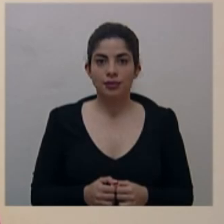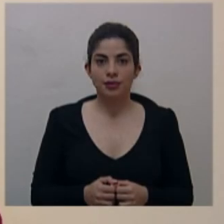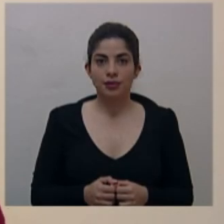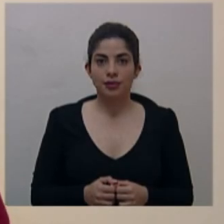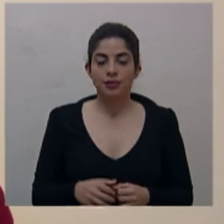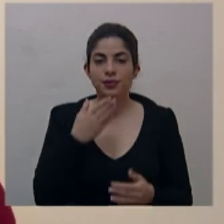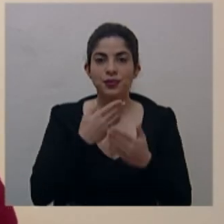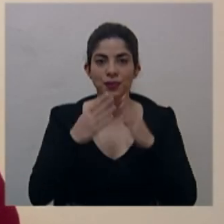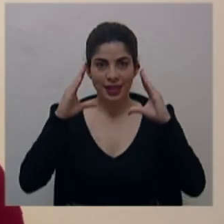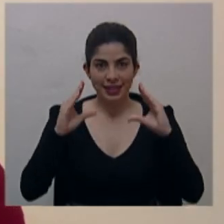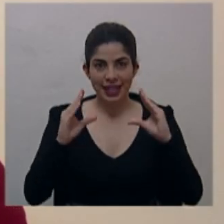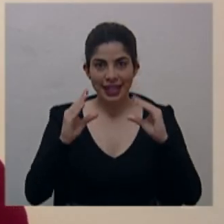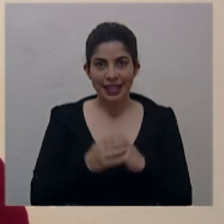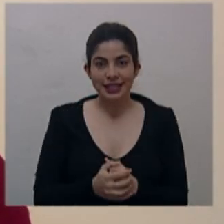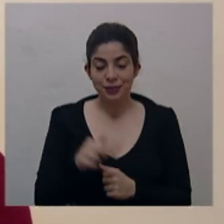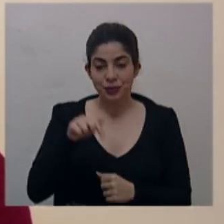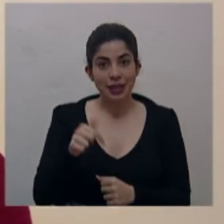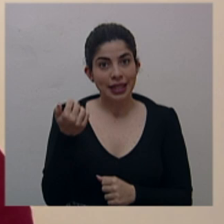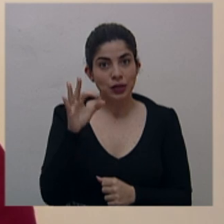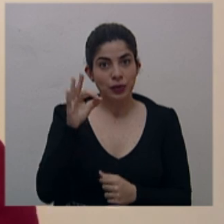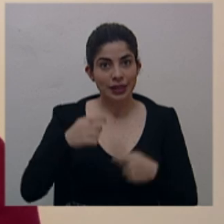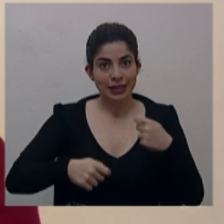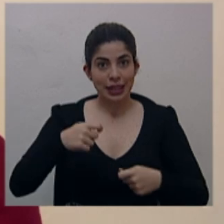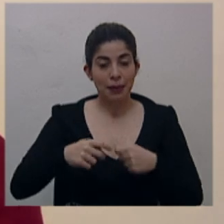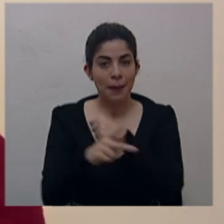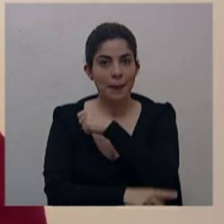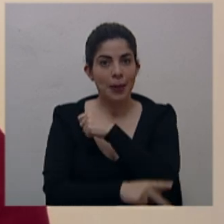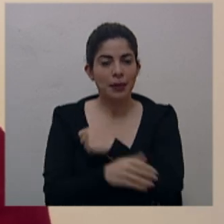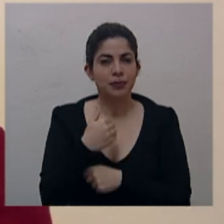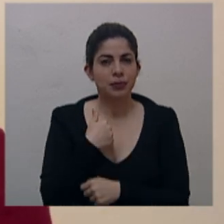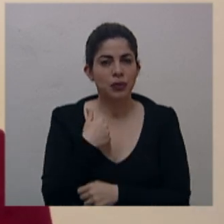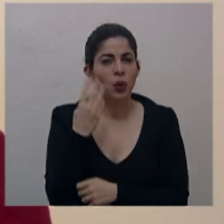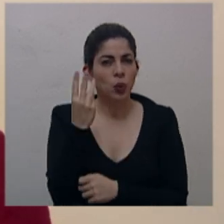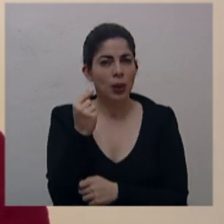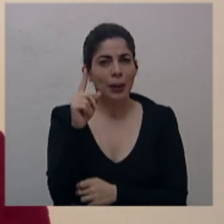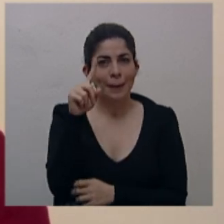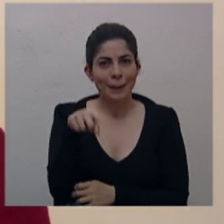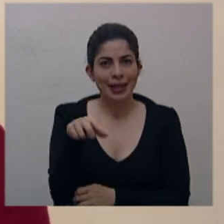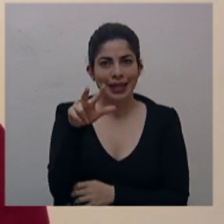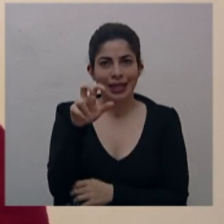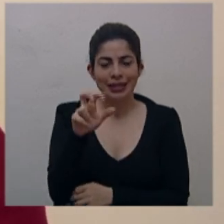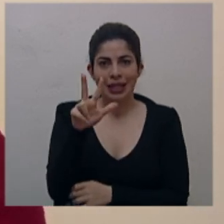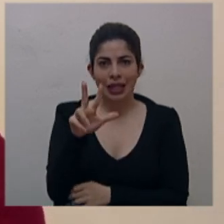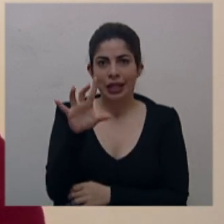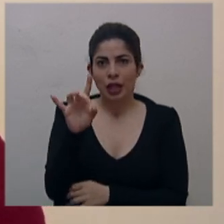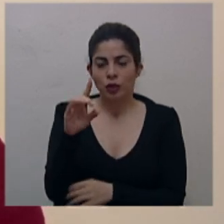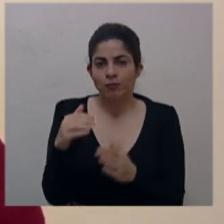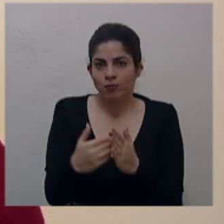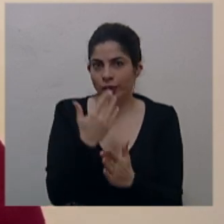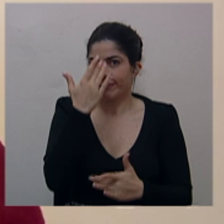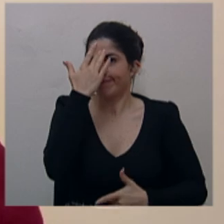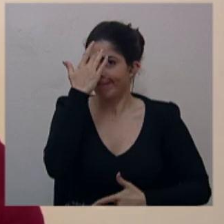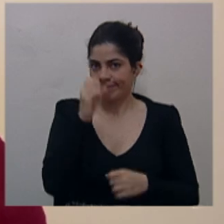Buenas tardes. Al ser 19 de septiembre, el país registra 1,338 casos nuevos de COVID